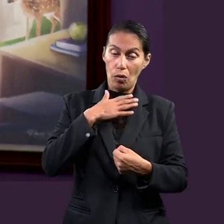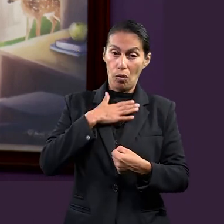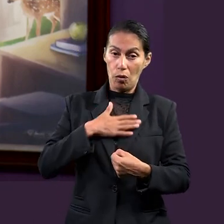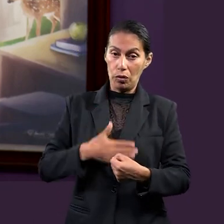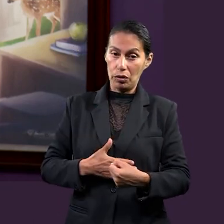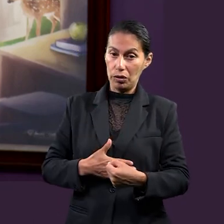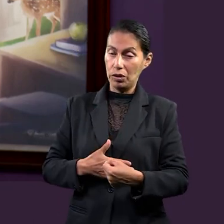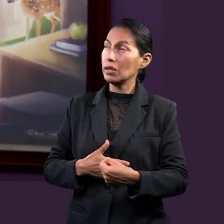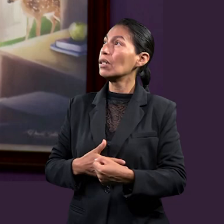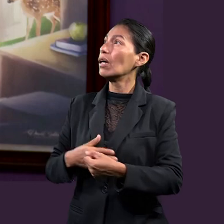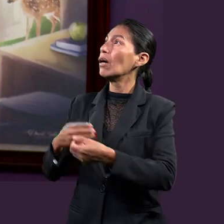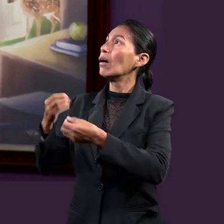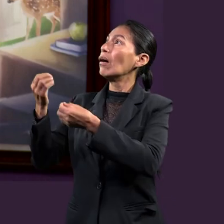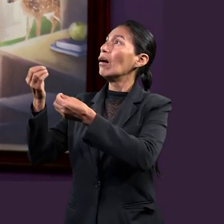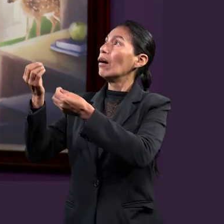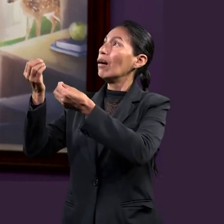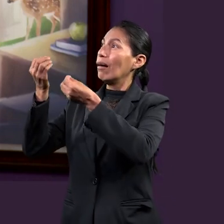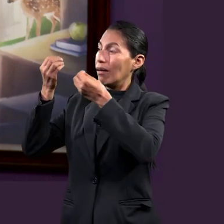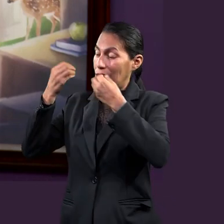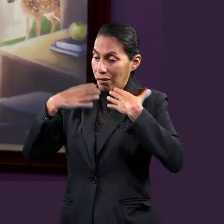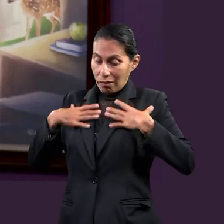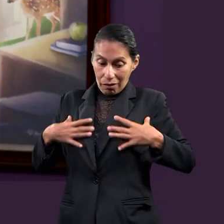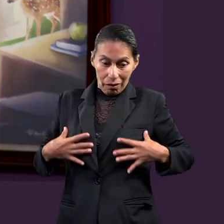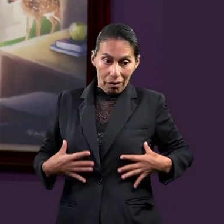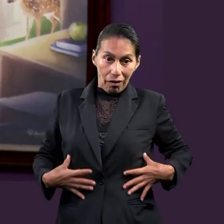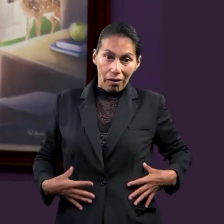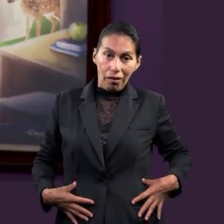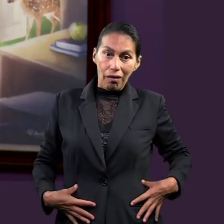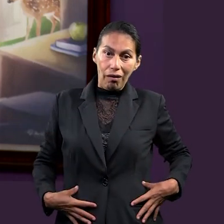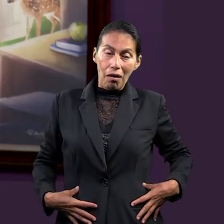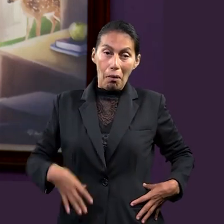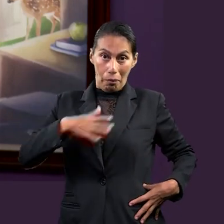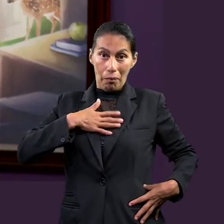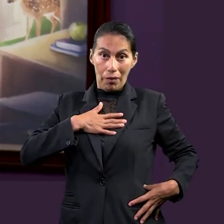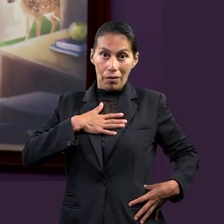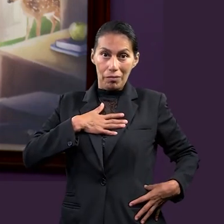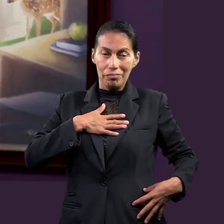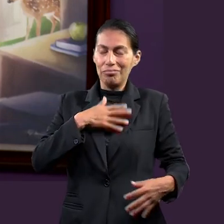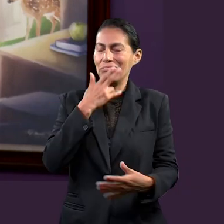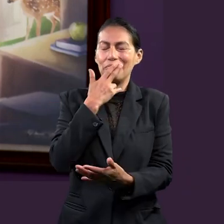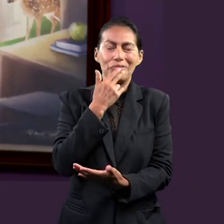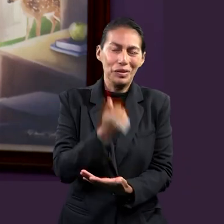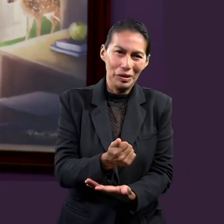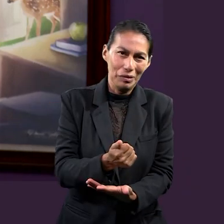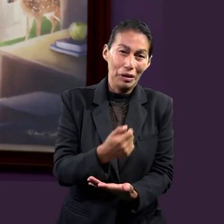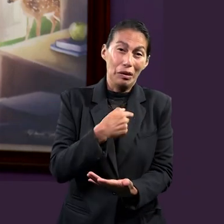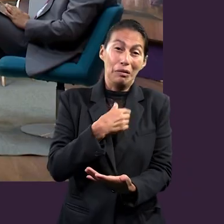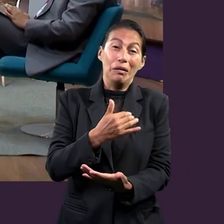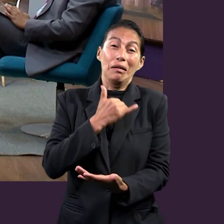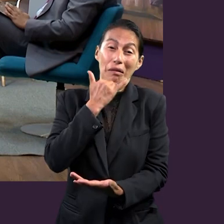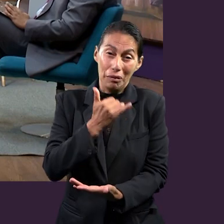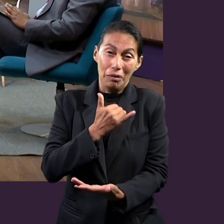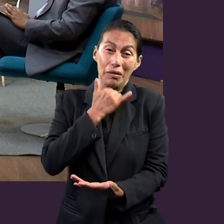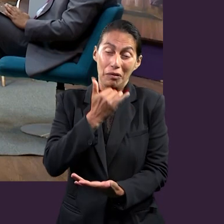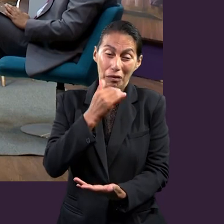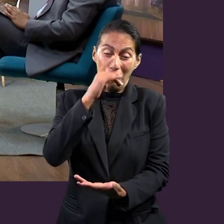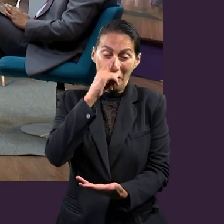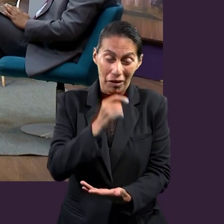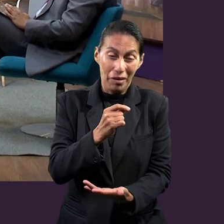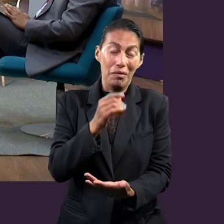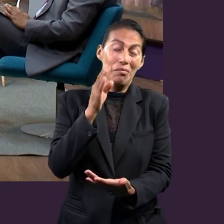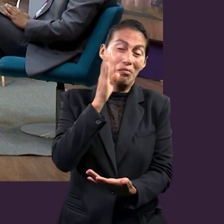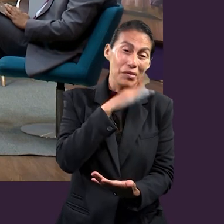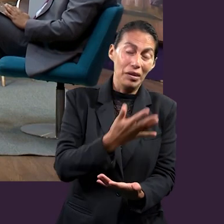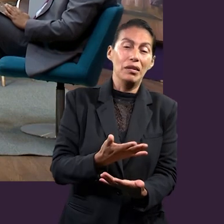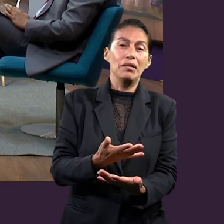los soldados. Entonces, si nosotros queremos poner nuestra justicia en esa protección, y yo creo que no nos a servir de nada, ¿verdad? ¿Cuántas